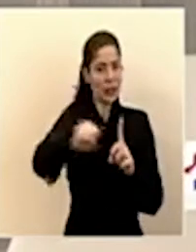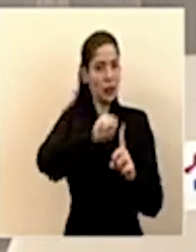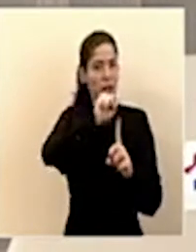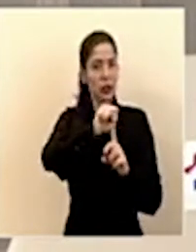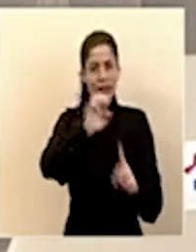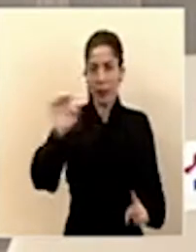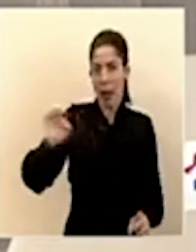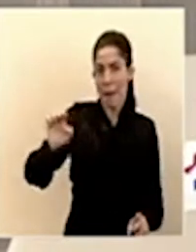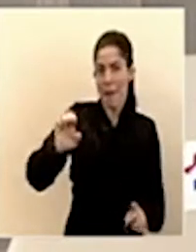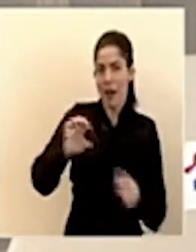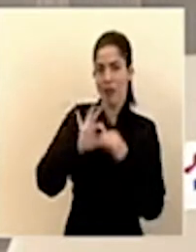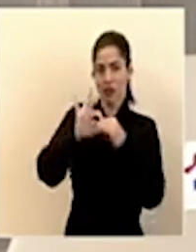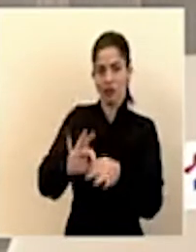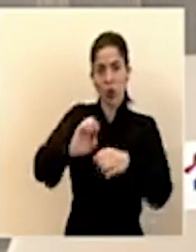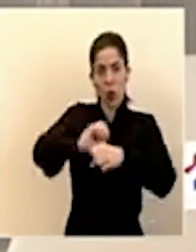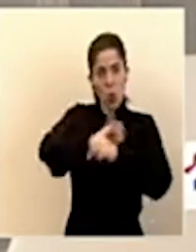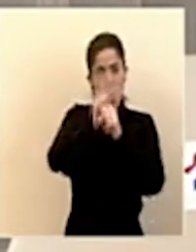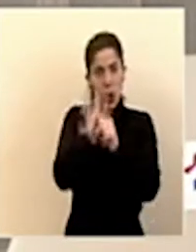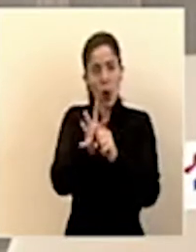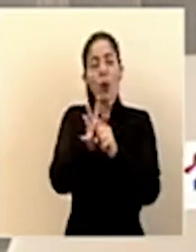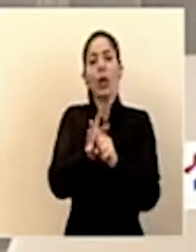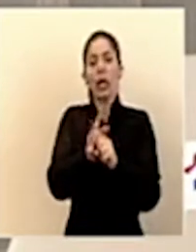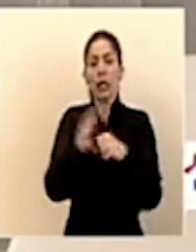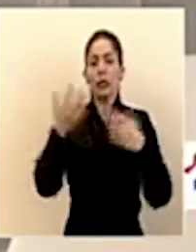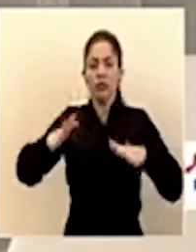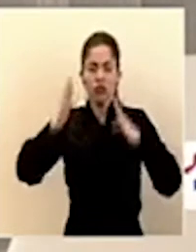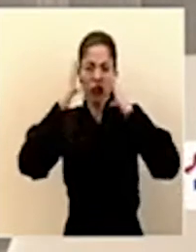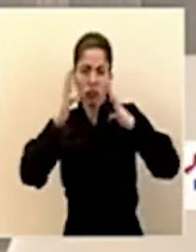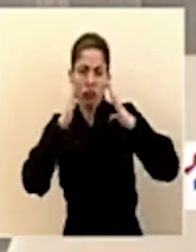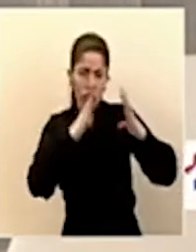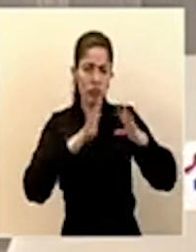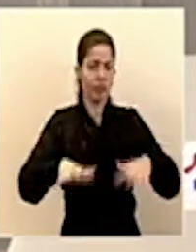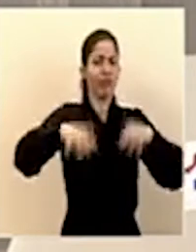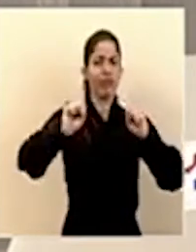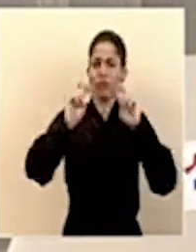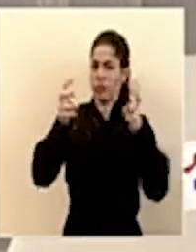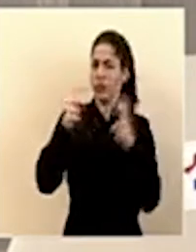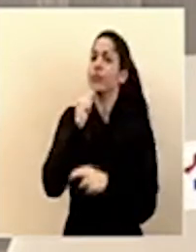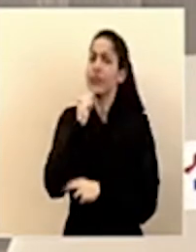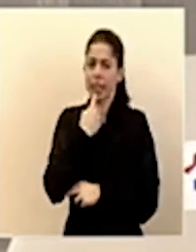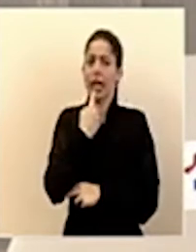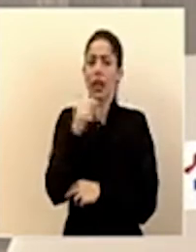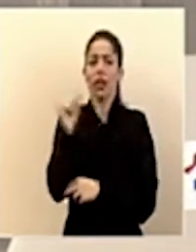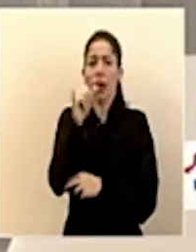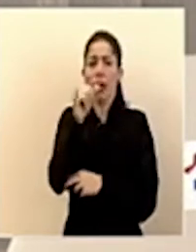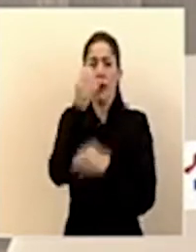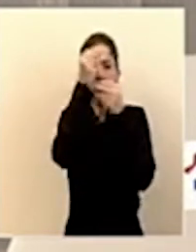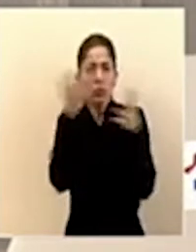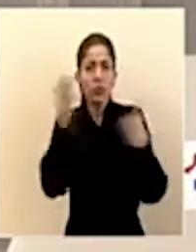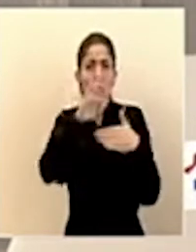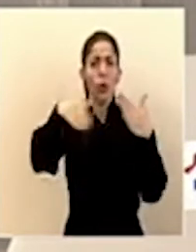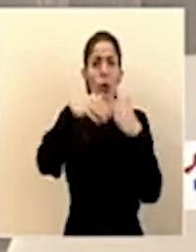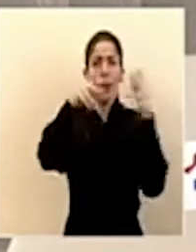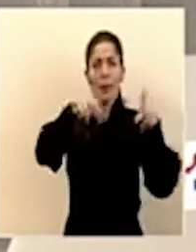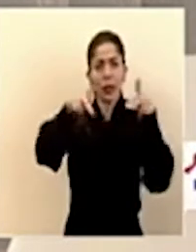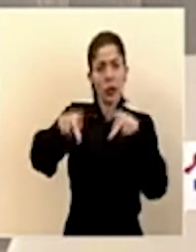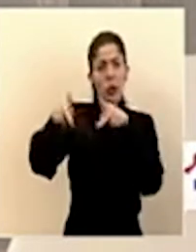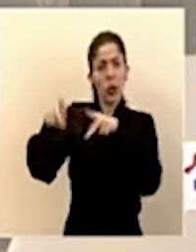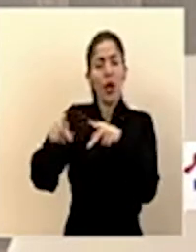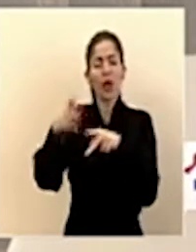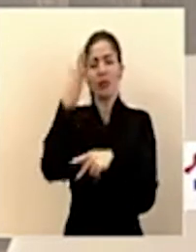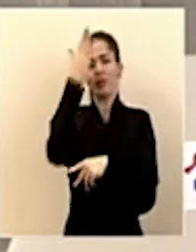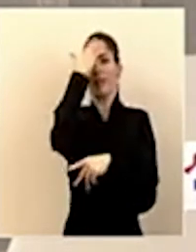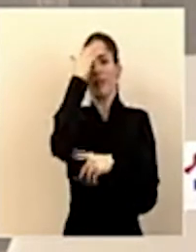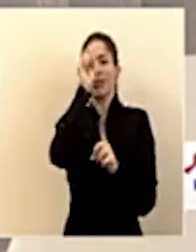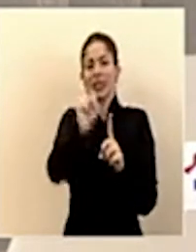emergencia con el COVID-19 la hemos abordado con toda la seriedad y hemos comunicado a la ciudadanía la situación